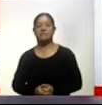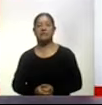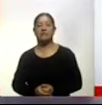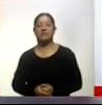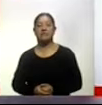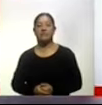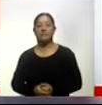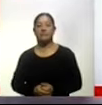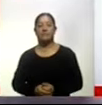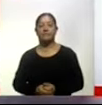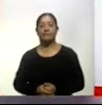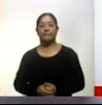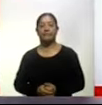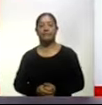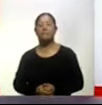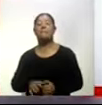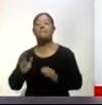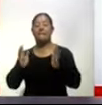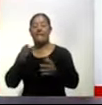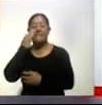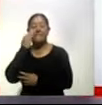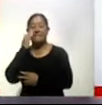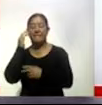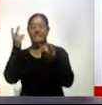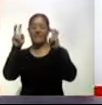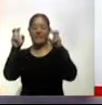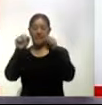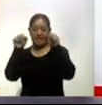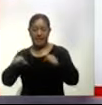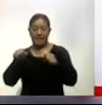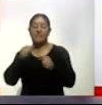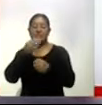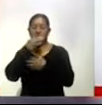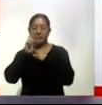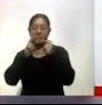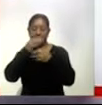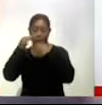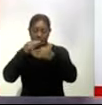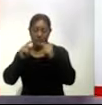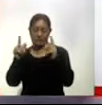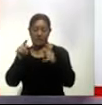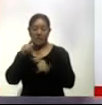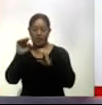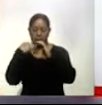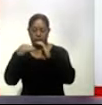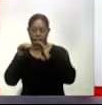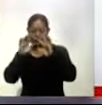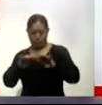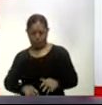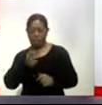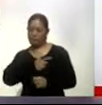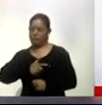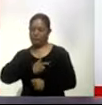disposición como siempre en nuestra página en Facebook para que nos pueda hacer llegar todos y cada uno de sus comentarios. Aquí con muchísimo gusto